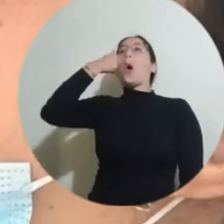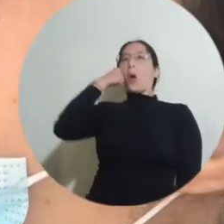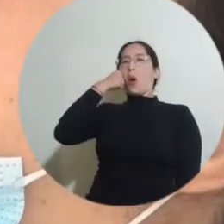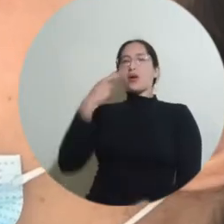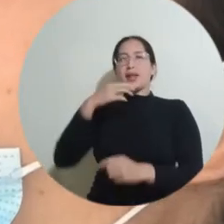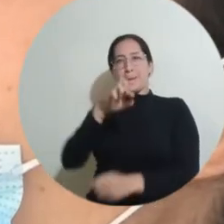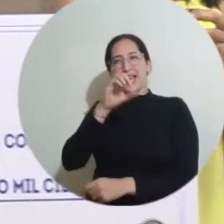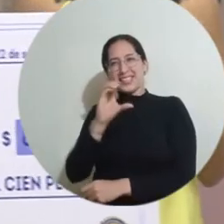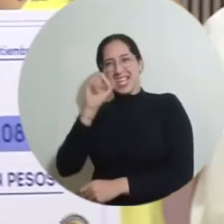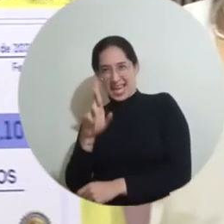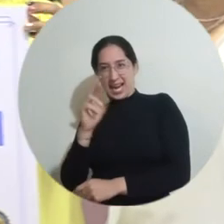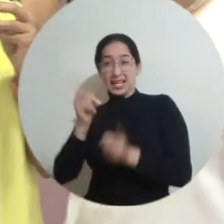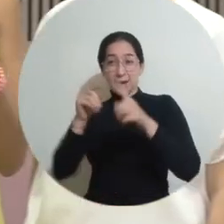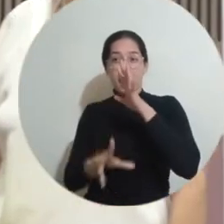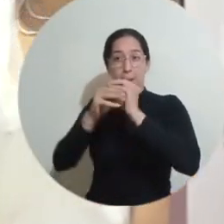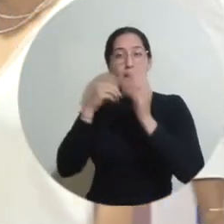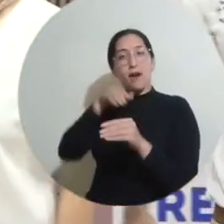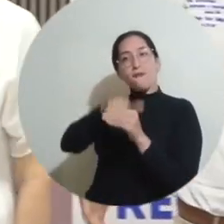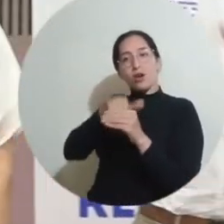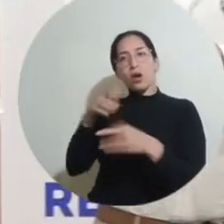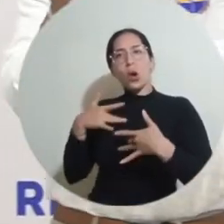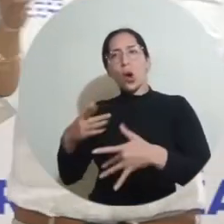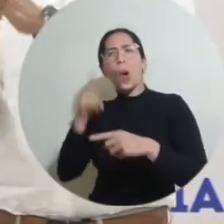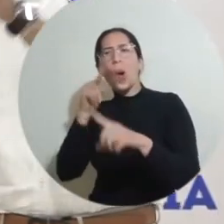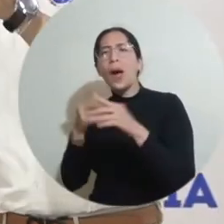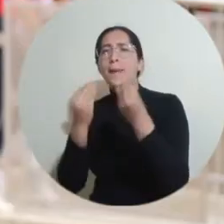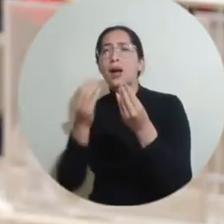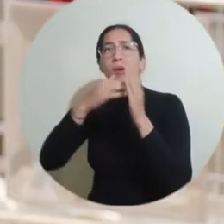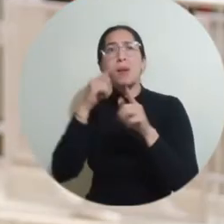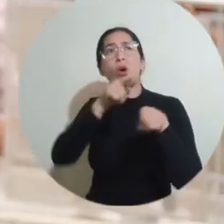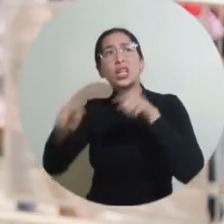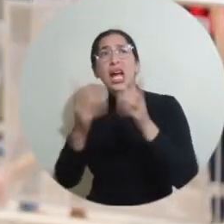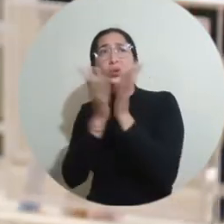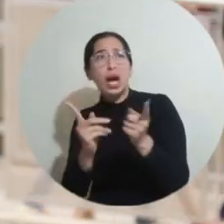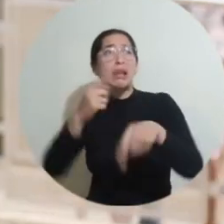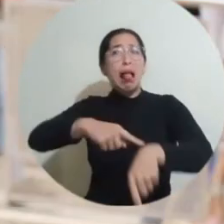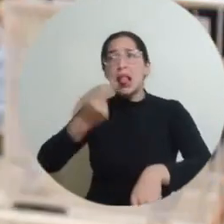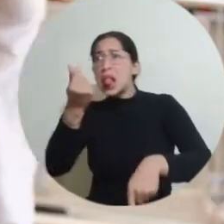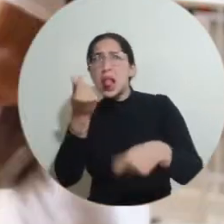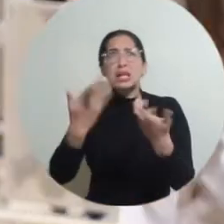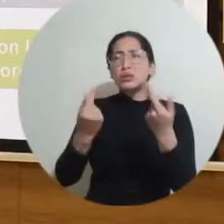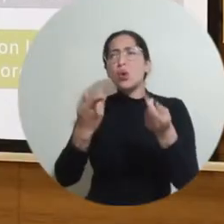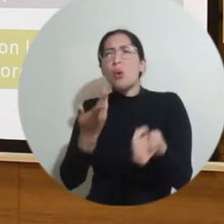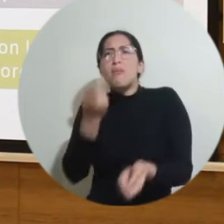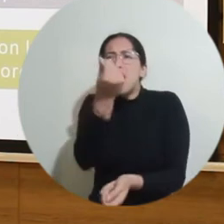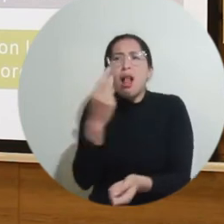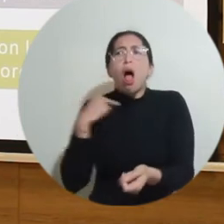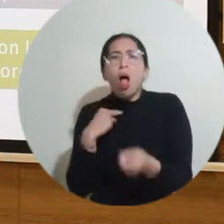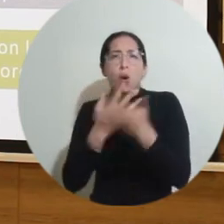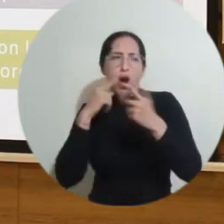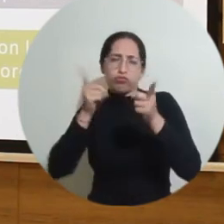que aplicó el fondo de solidaridad todo el tema de flexibilidad que tuvimos con nuestros estudiantes para evitar que desertaran. Con la